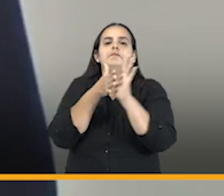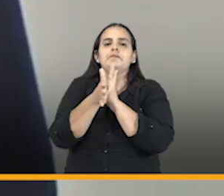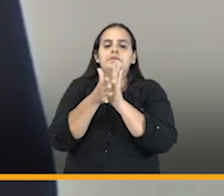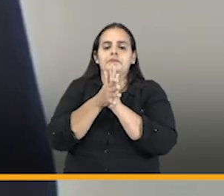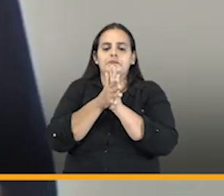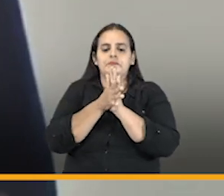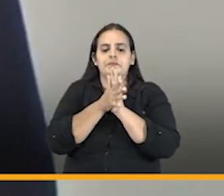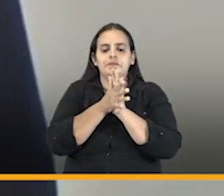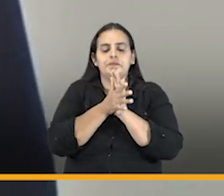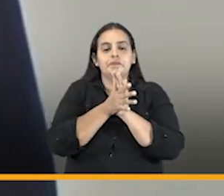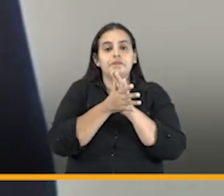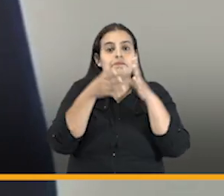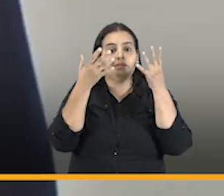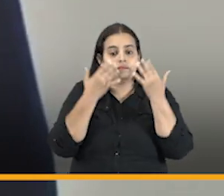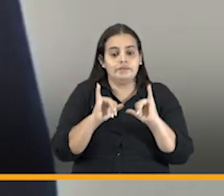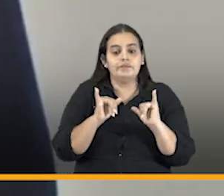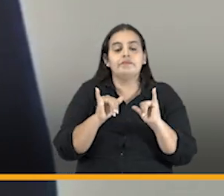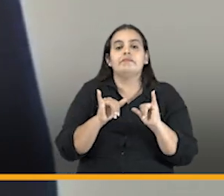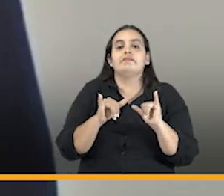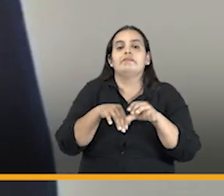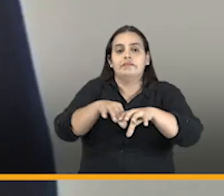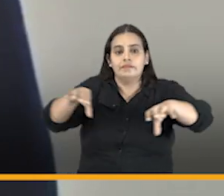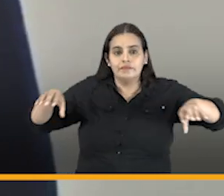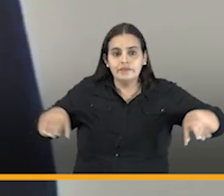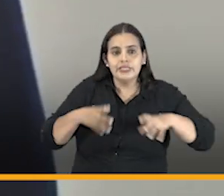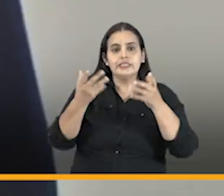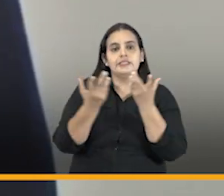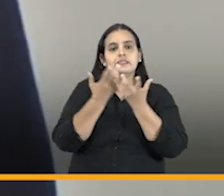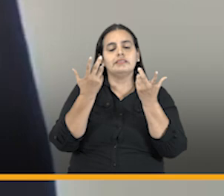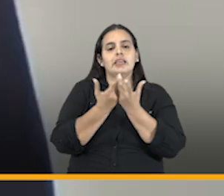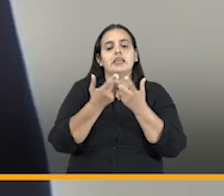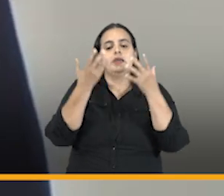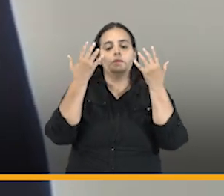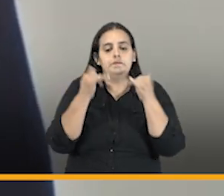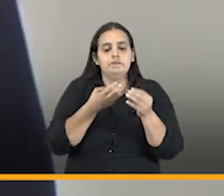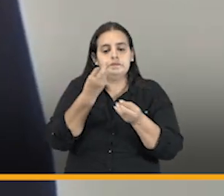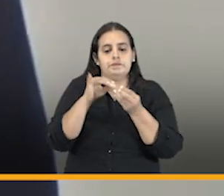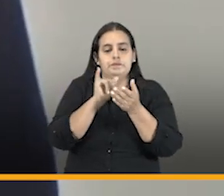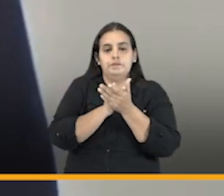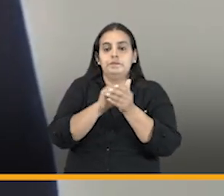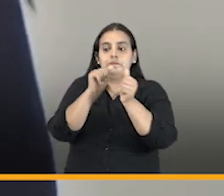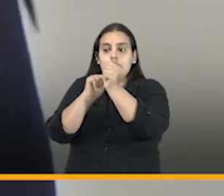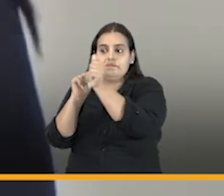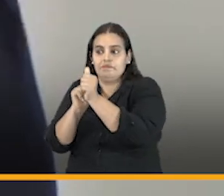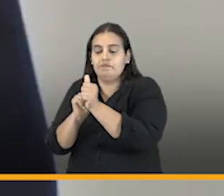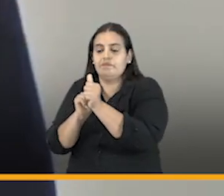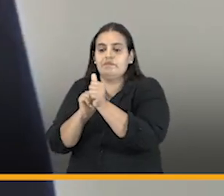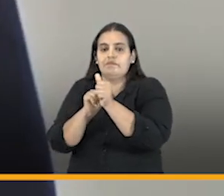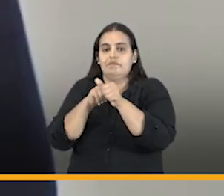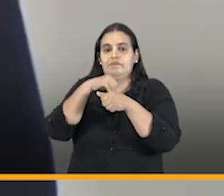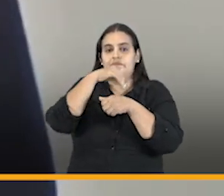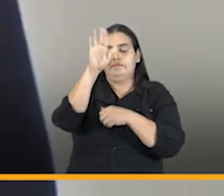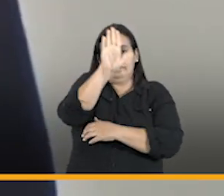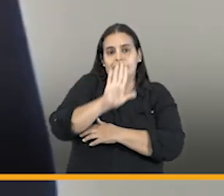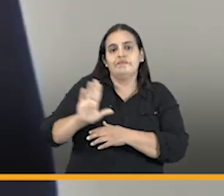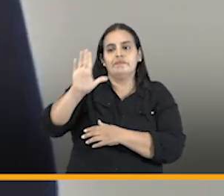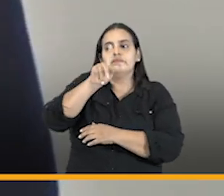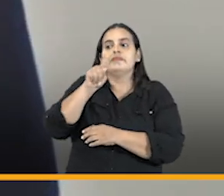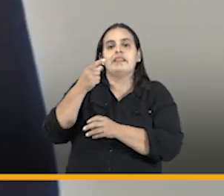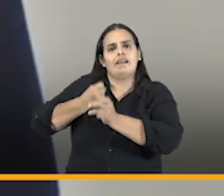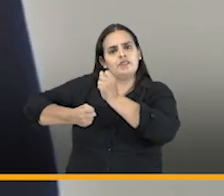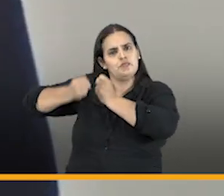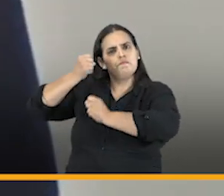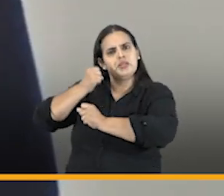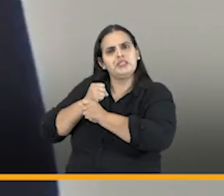la agencia ya decidió abrir el sistema y cobrir las entidades públicas del orden territorial y desde el año